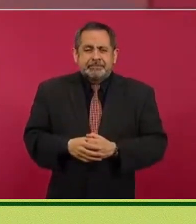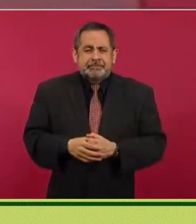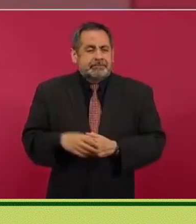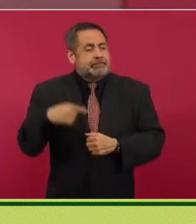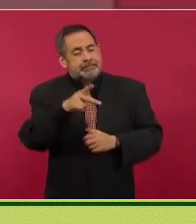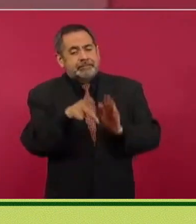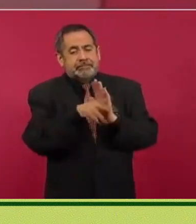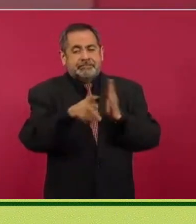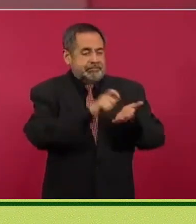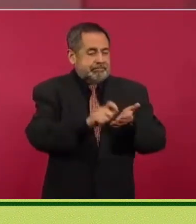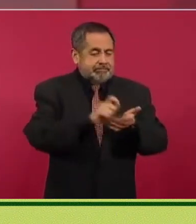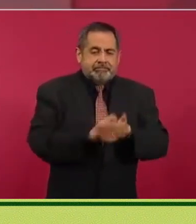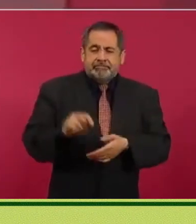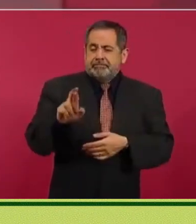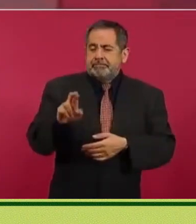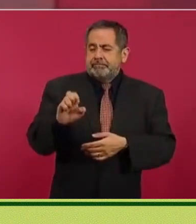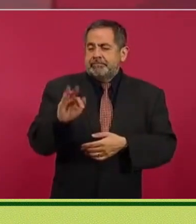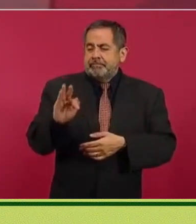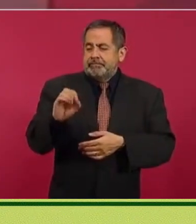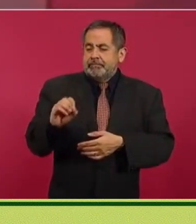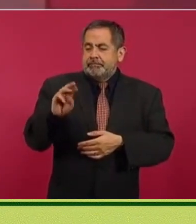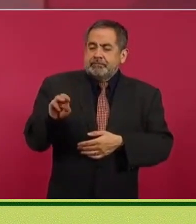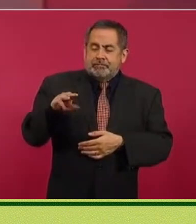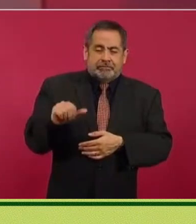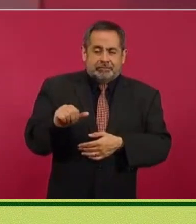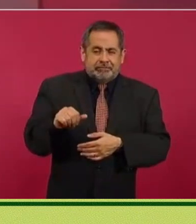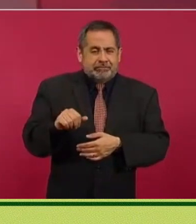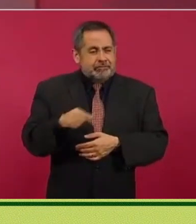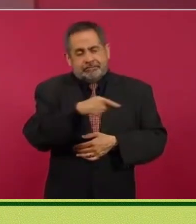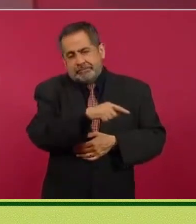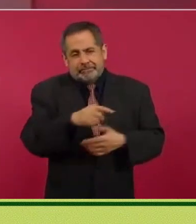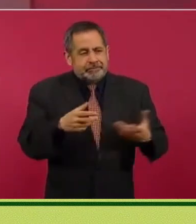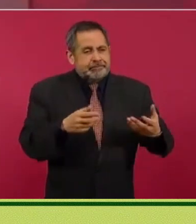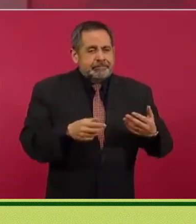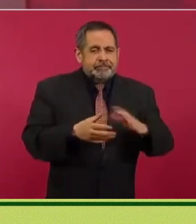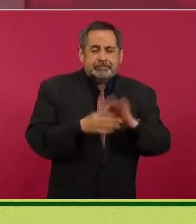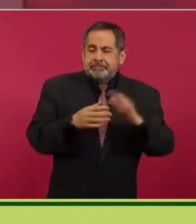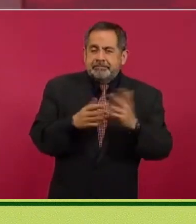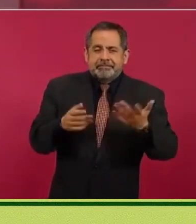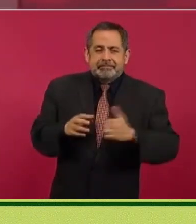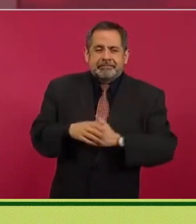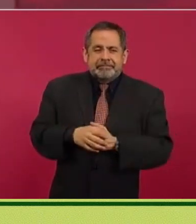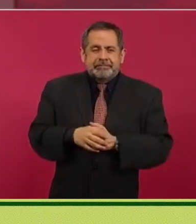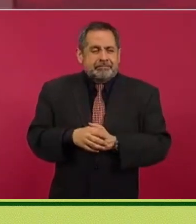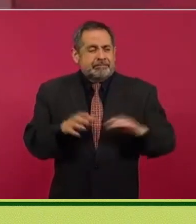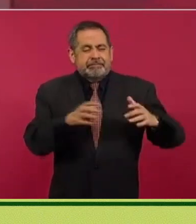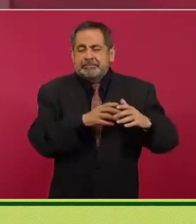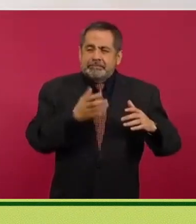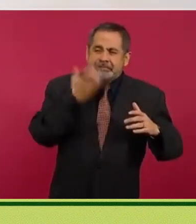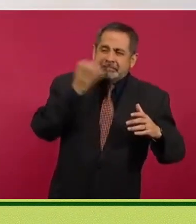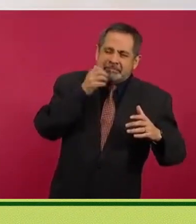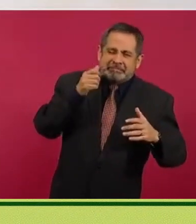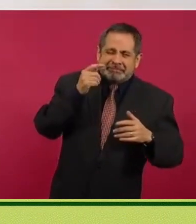el Reforma, este pasquín del conservadurismo,